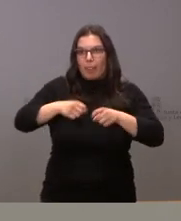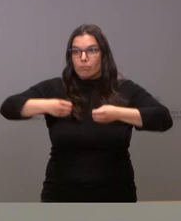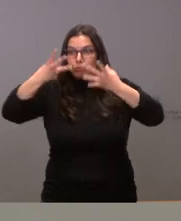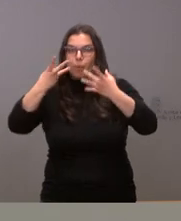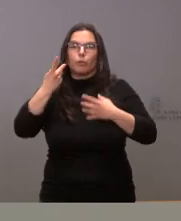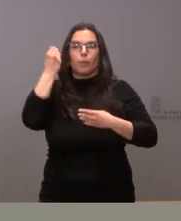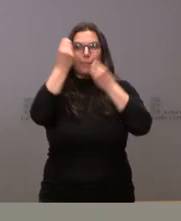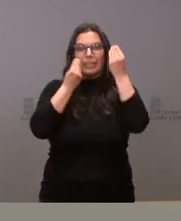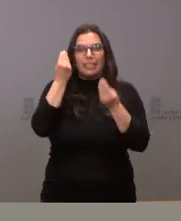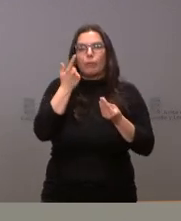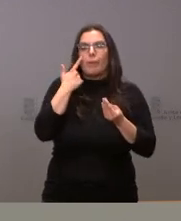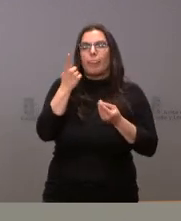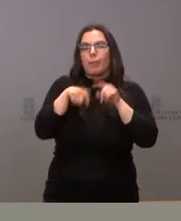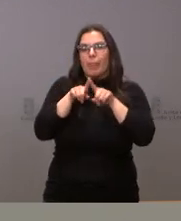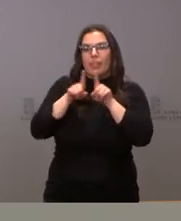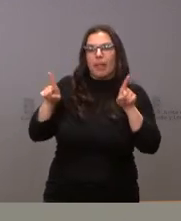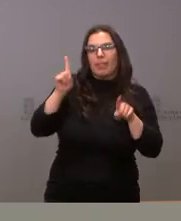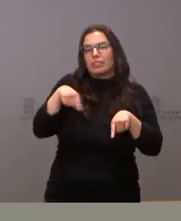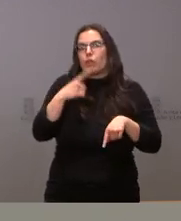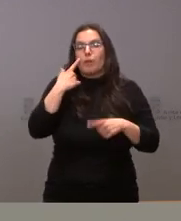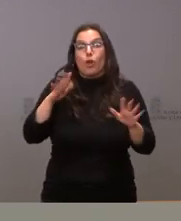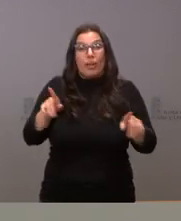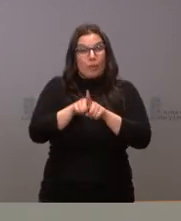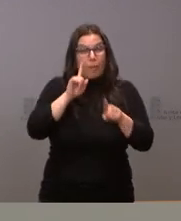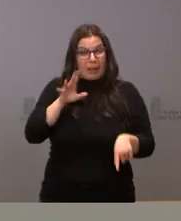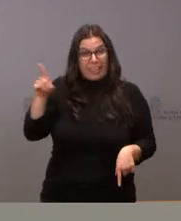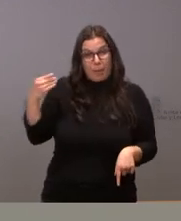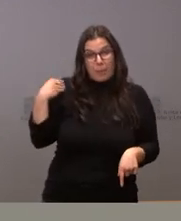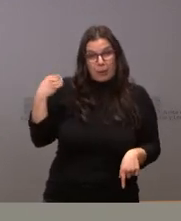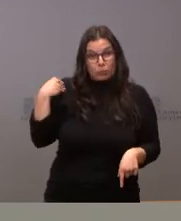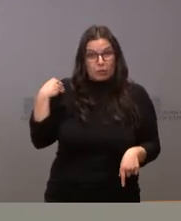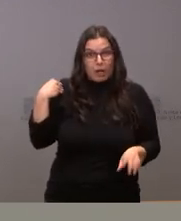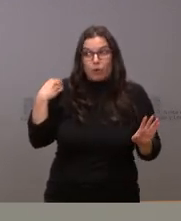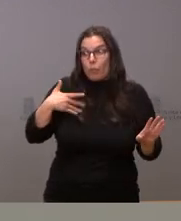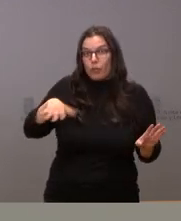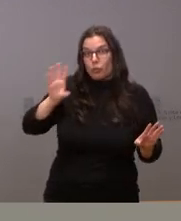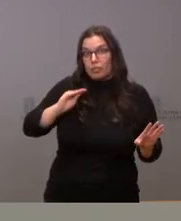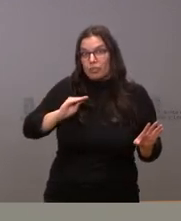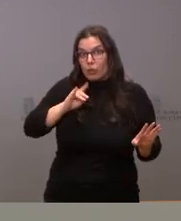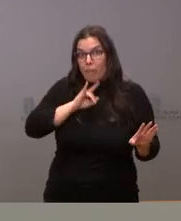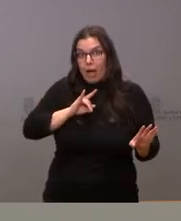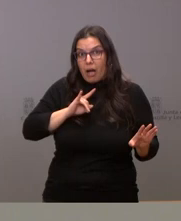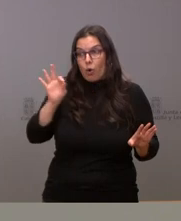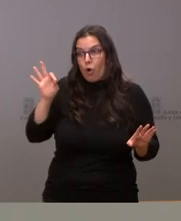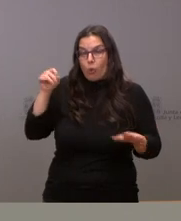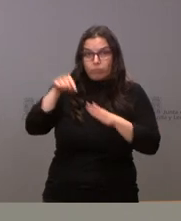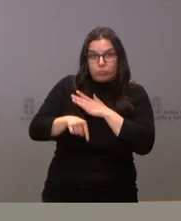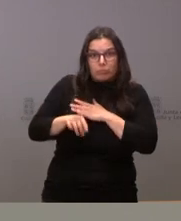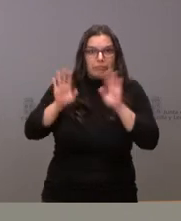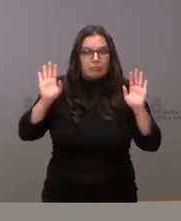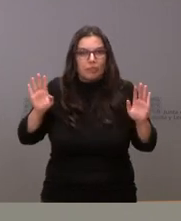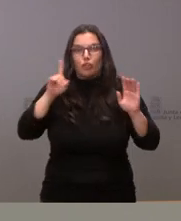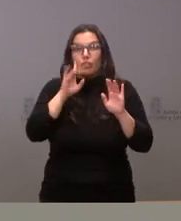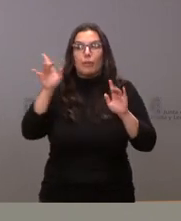condiciones pero creo recordar si no me equivoco que la pregunta de su compañera salvo que lo corrija o lo amplíe o lo ha entendido yo mal